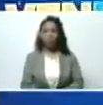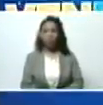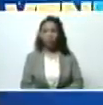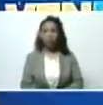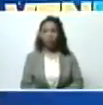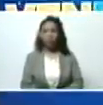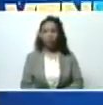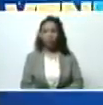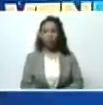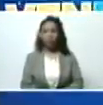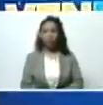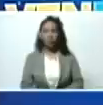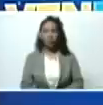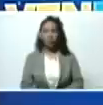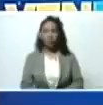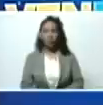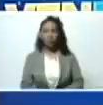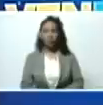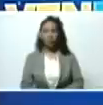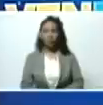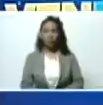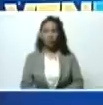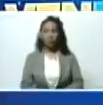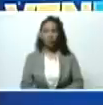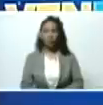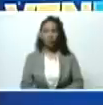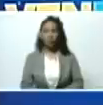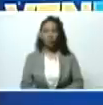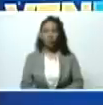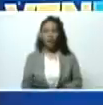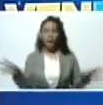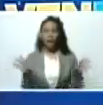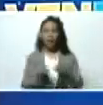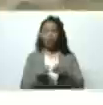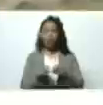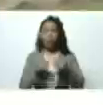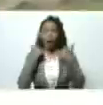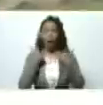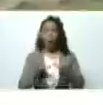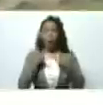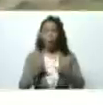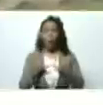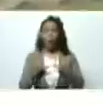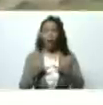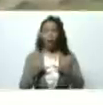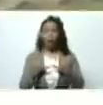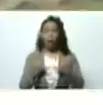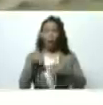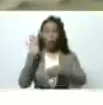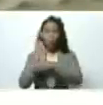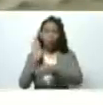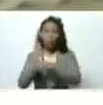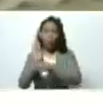para el micrófono en síntesis ahora cultivando patria